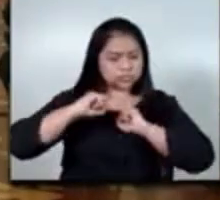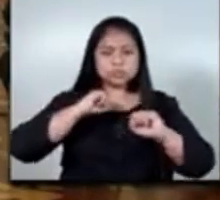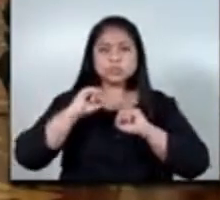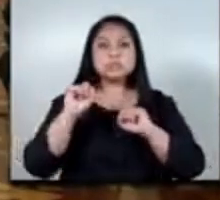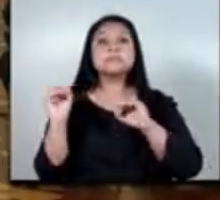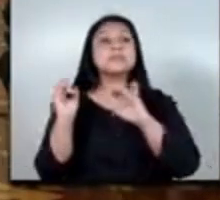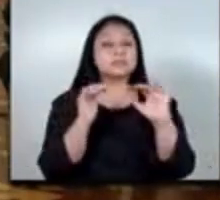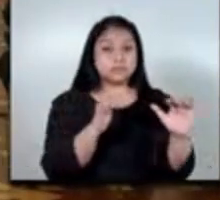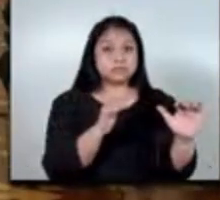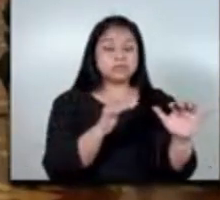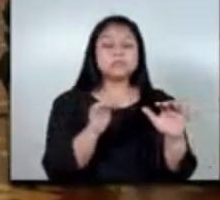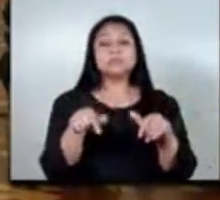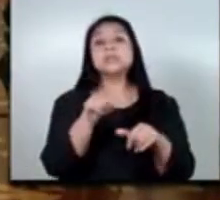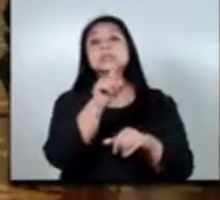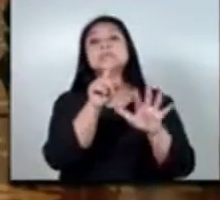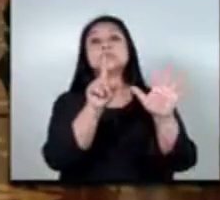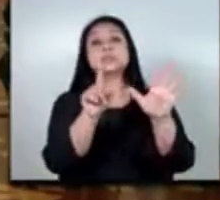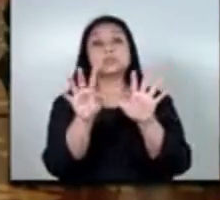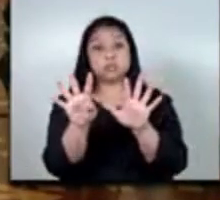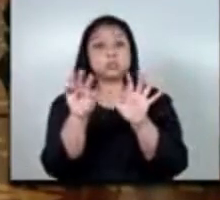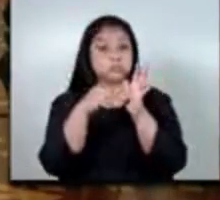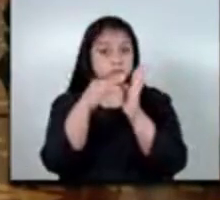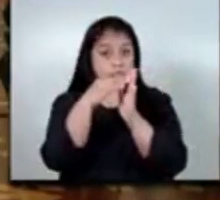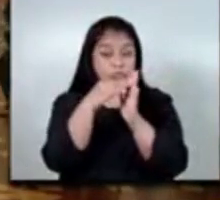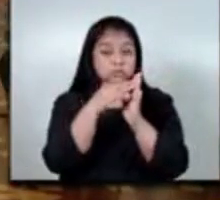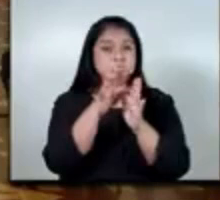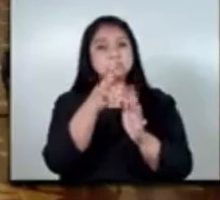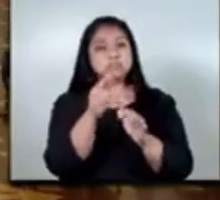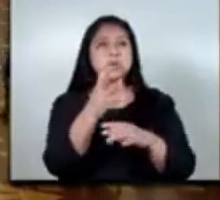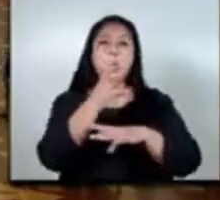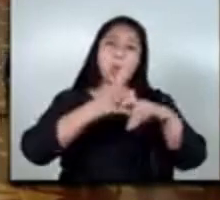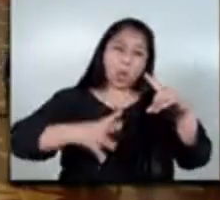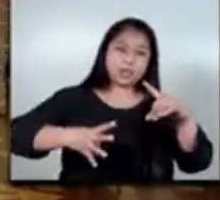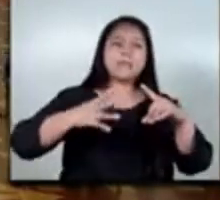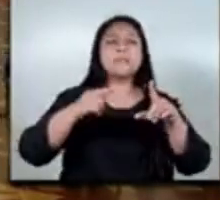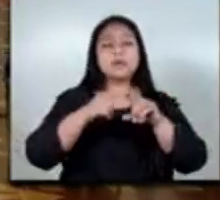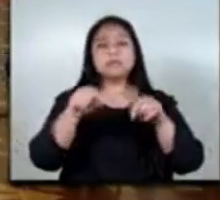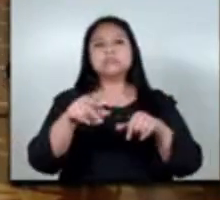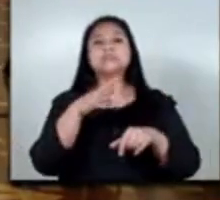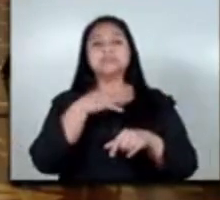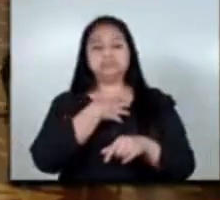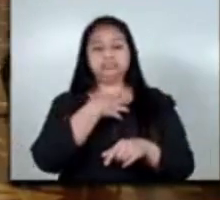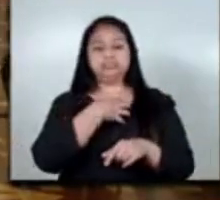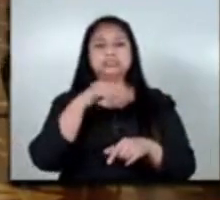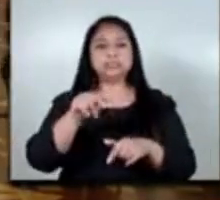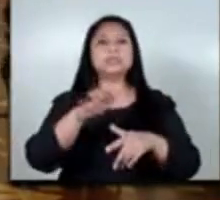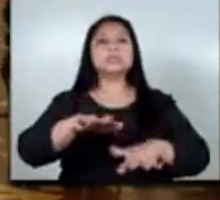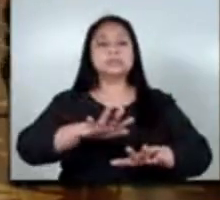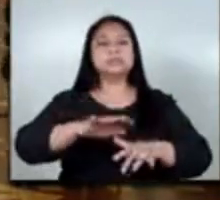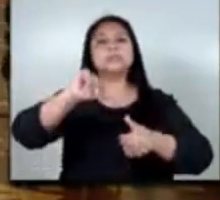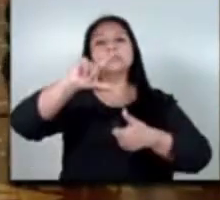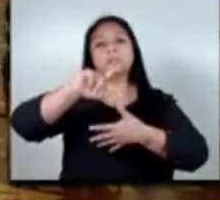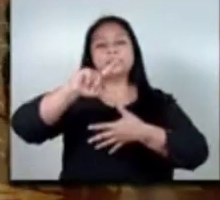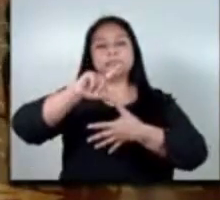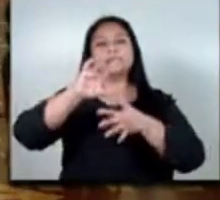y de estos 169 millones más de una cuarta parte pertenecen o están en esta región de América Latina